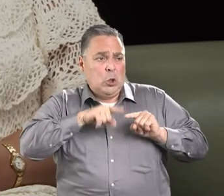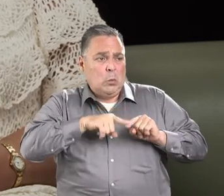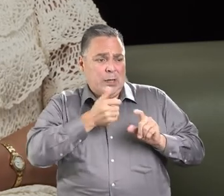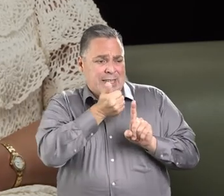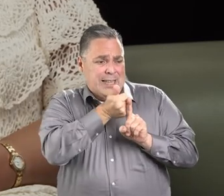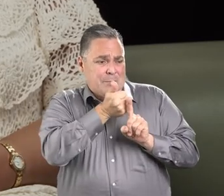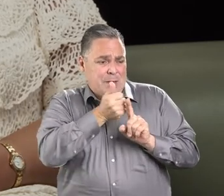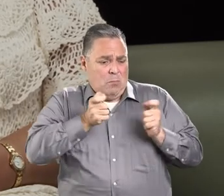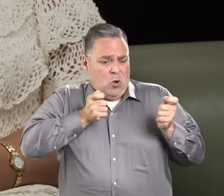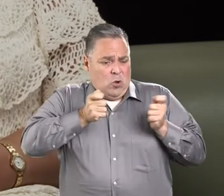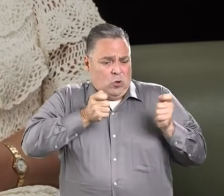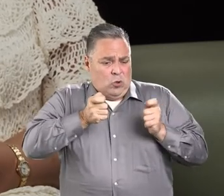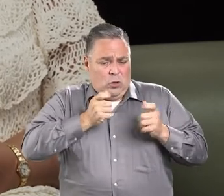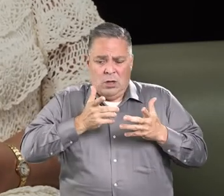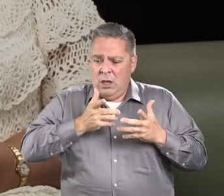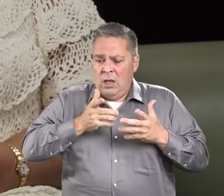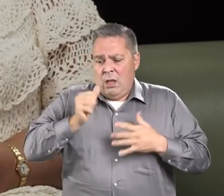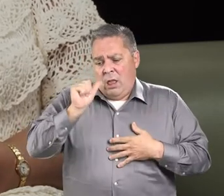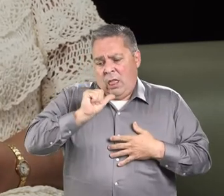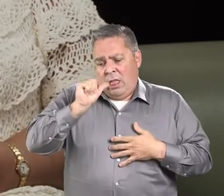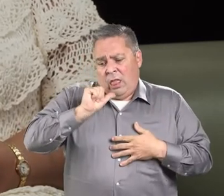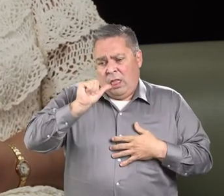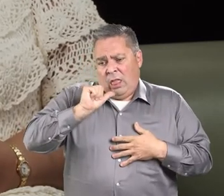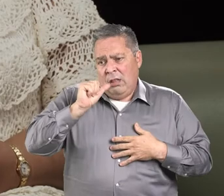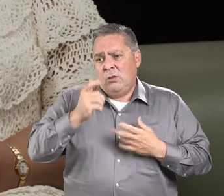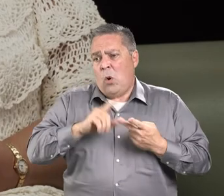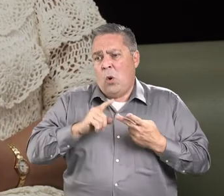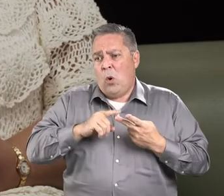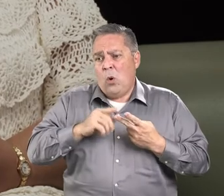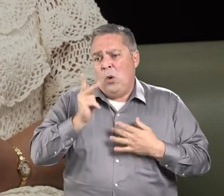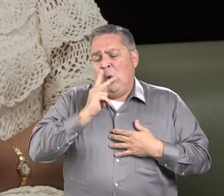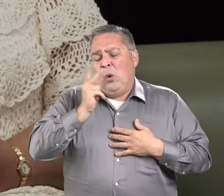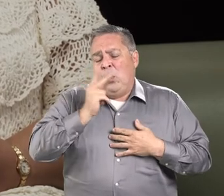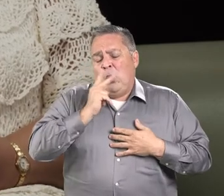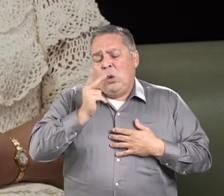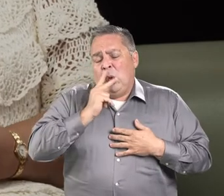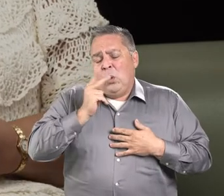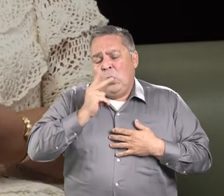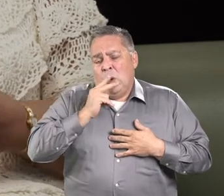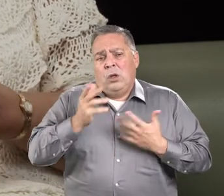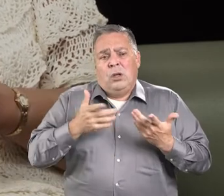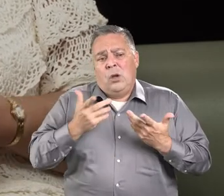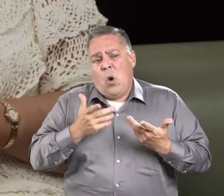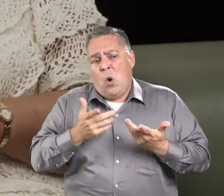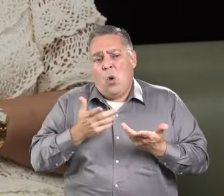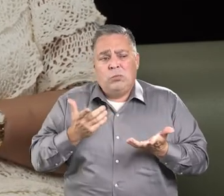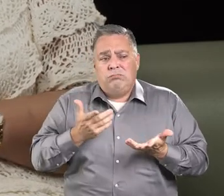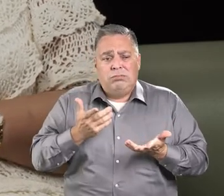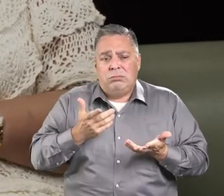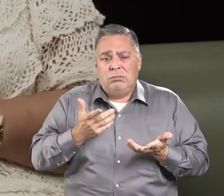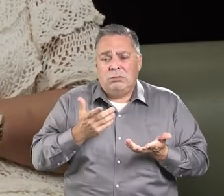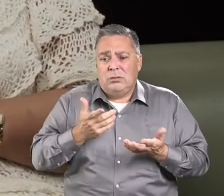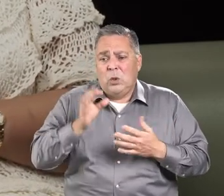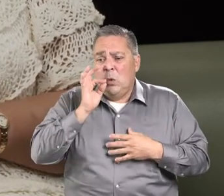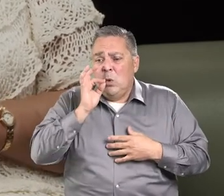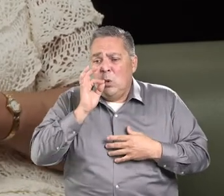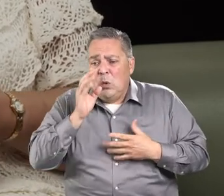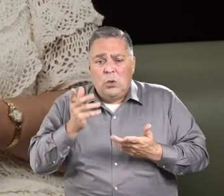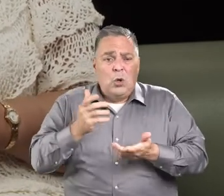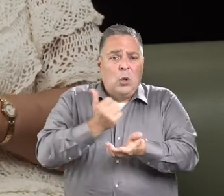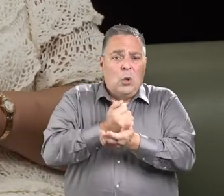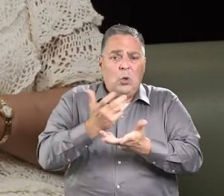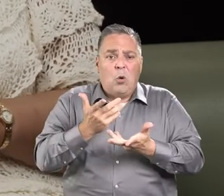el consumo de sustancia. No solamente eso, sino que también pasa casi todo el tiempo